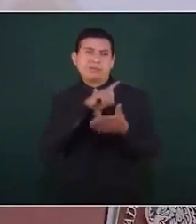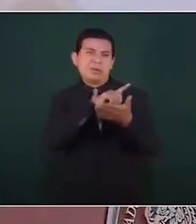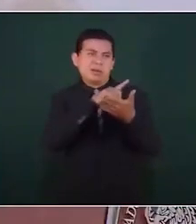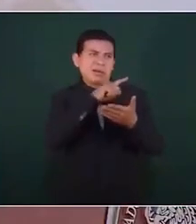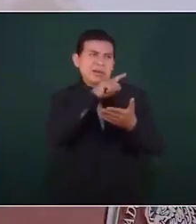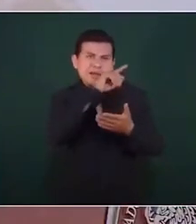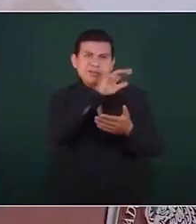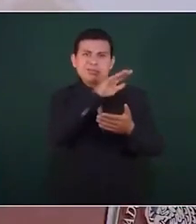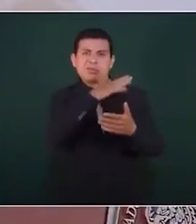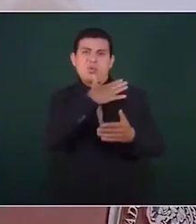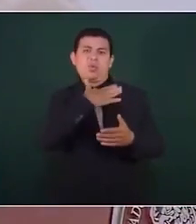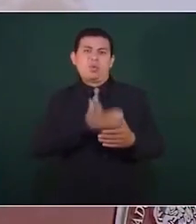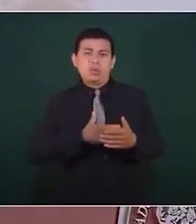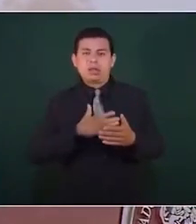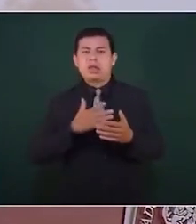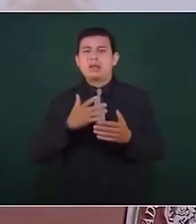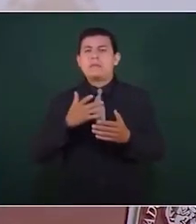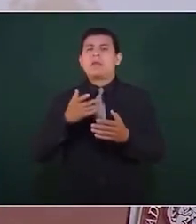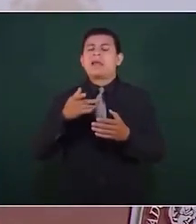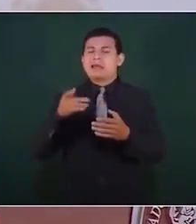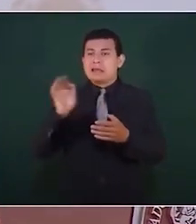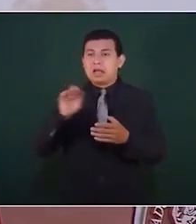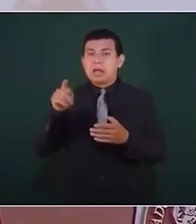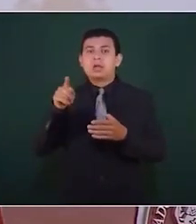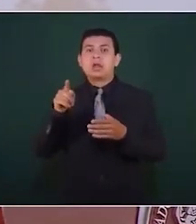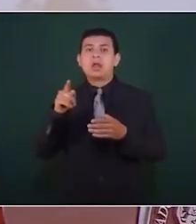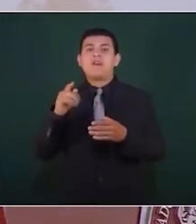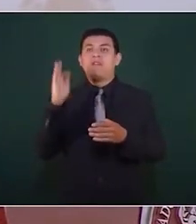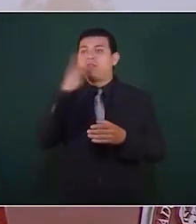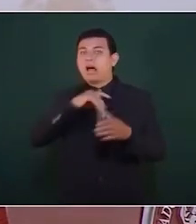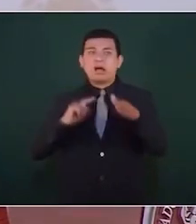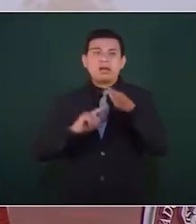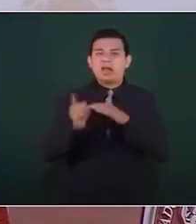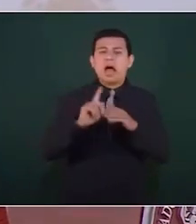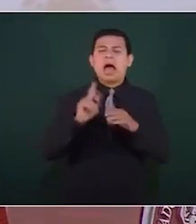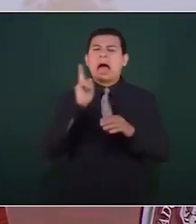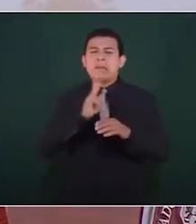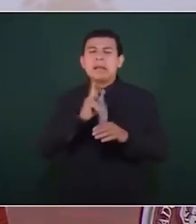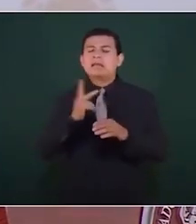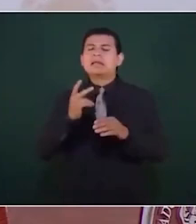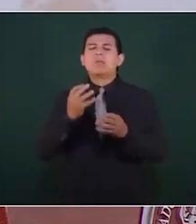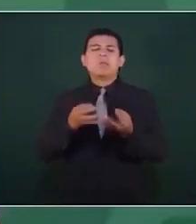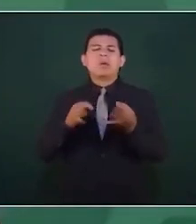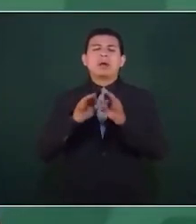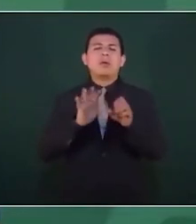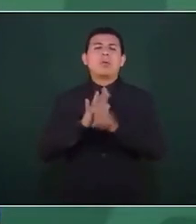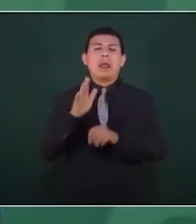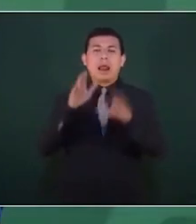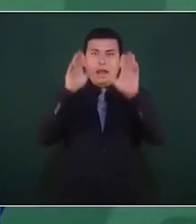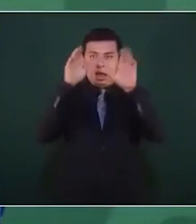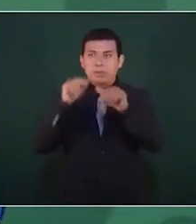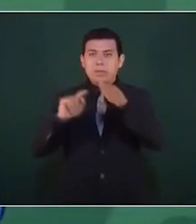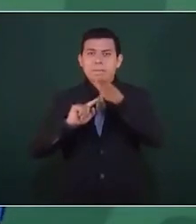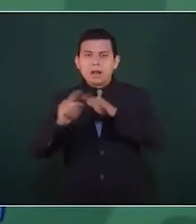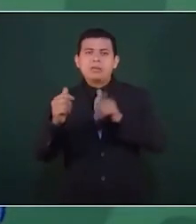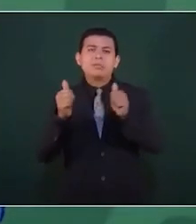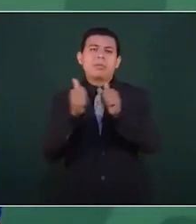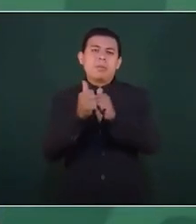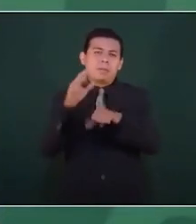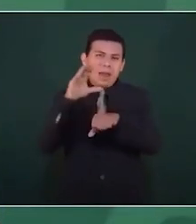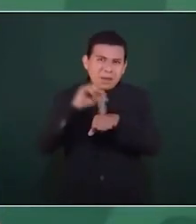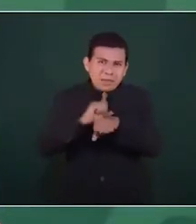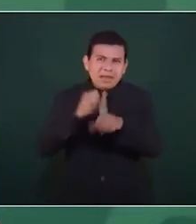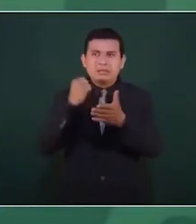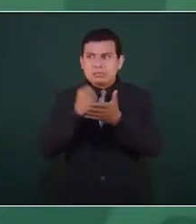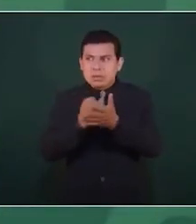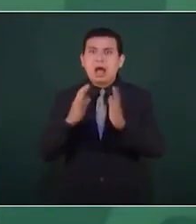en la diversidad podamos llegar a acuerdos. Y esto se logró, sobre todo en temas